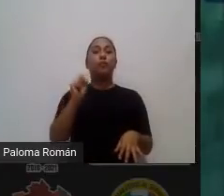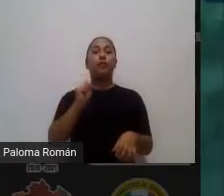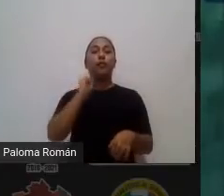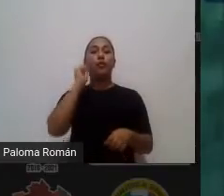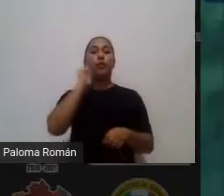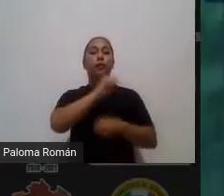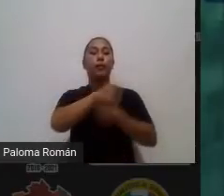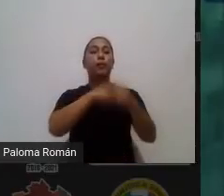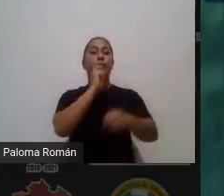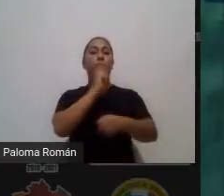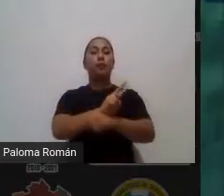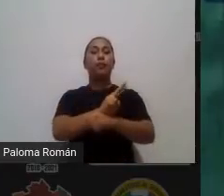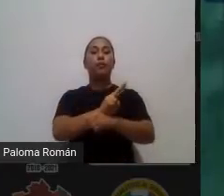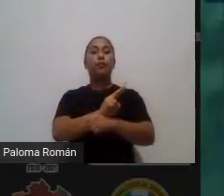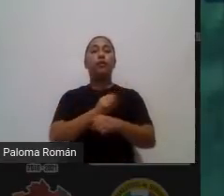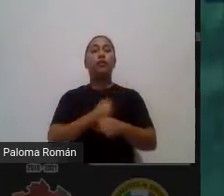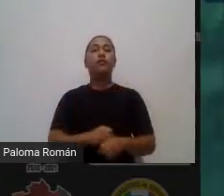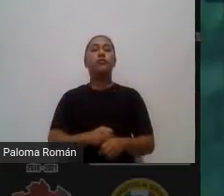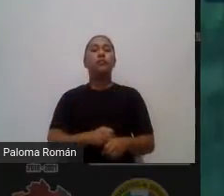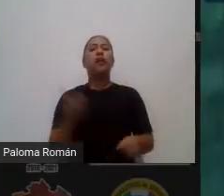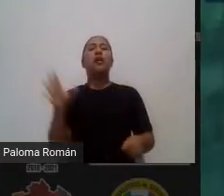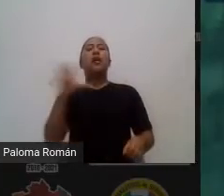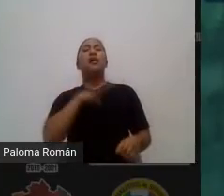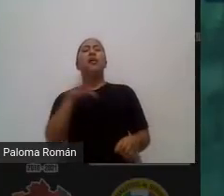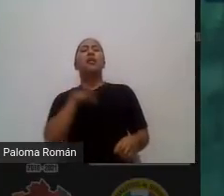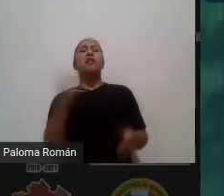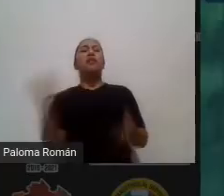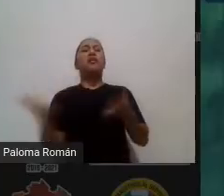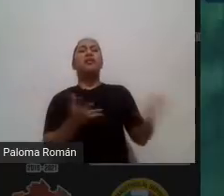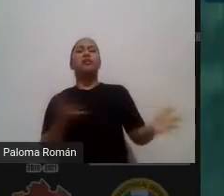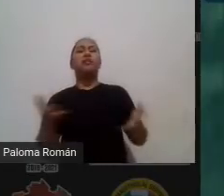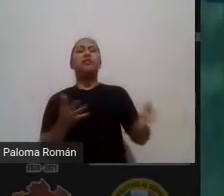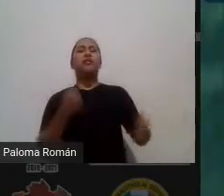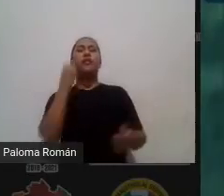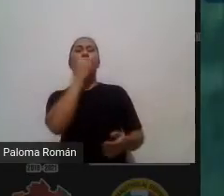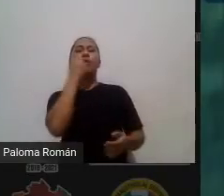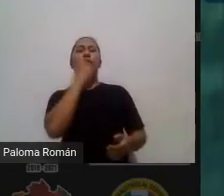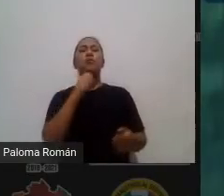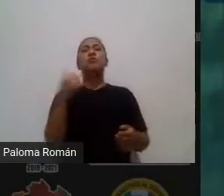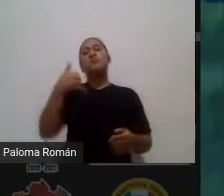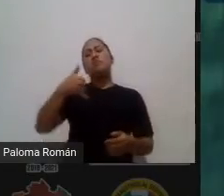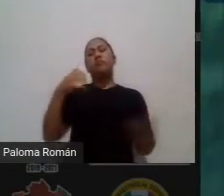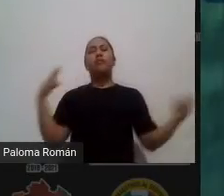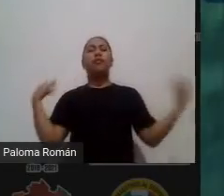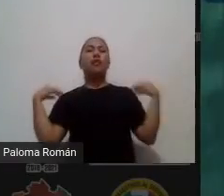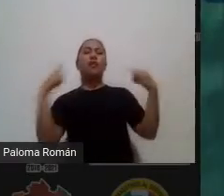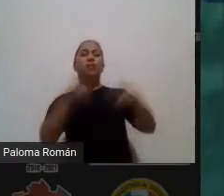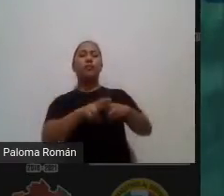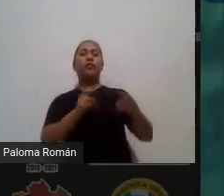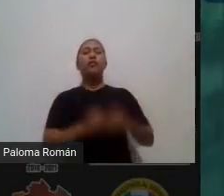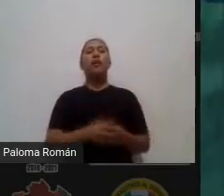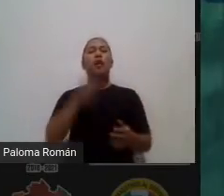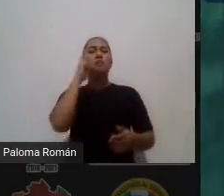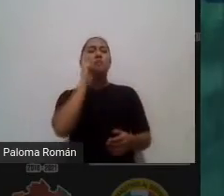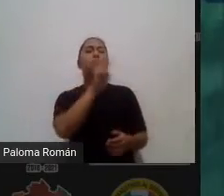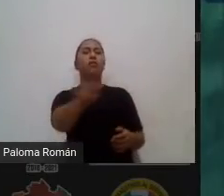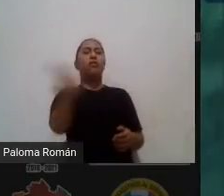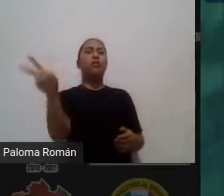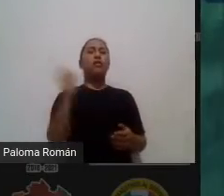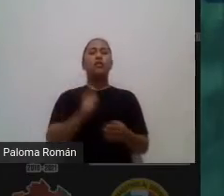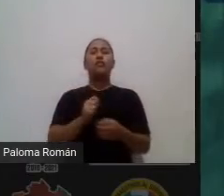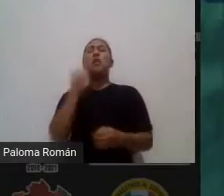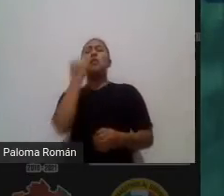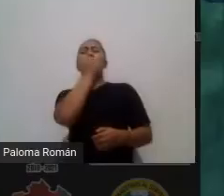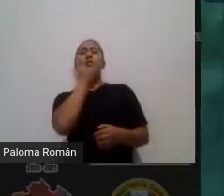actor educativo qué es lo que tienen que hacer los alumnos y qué es lo que tienen que hacer los docentes aquí se puede ver los alumnos por